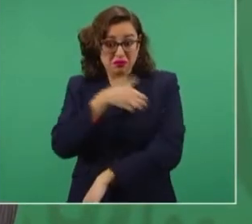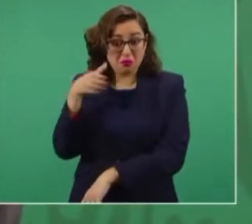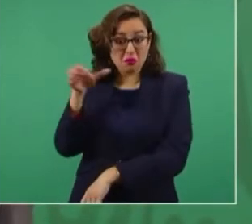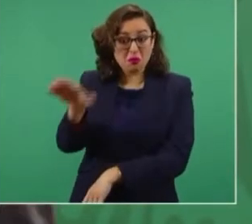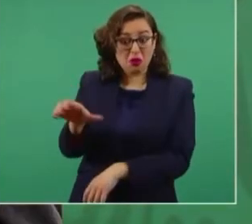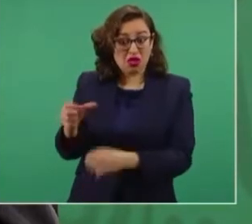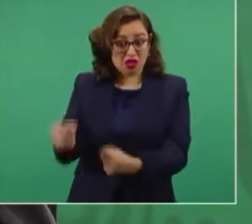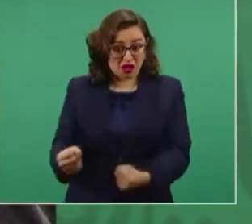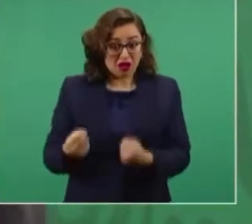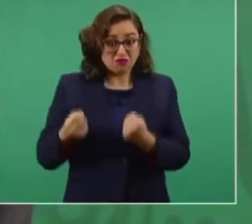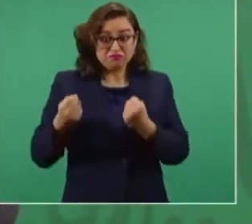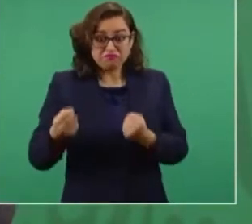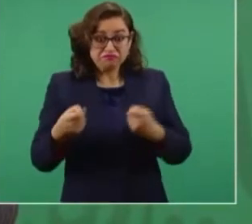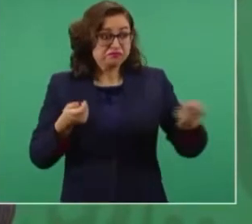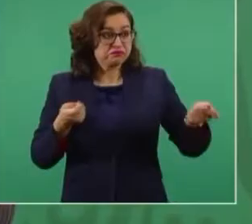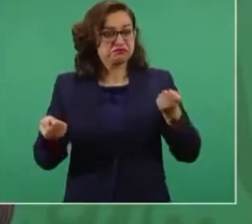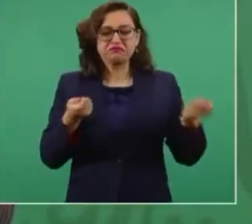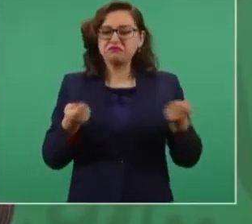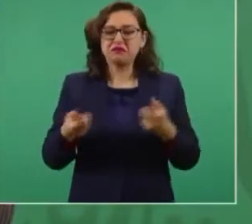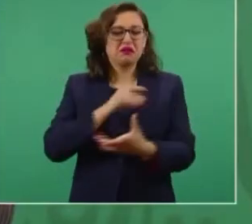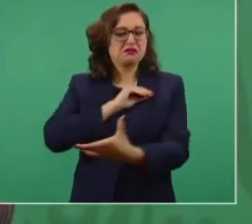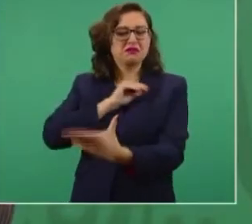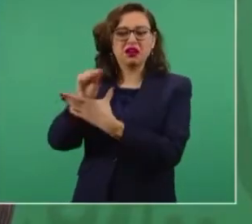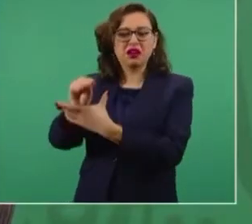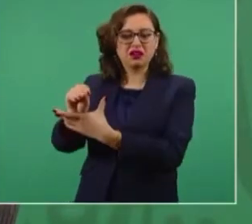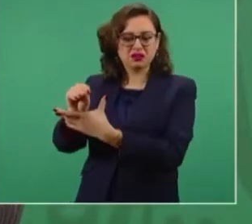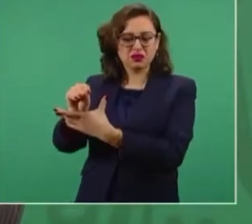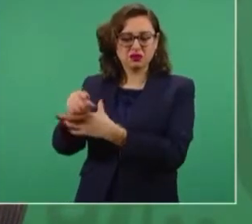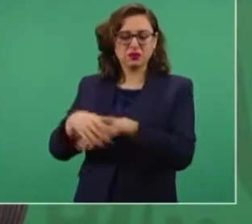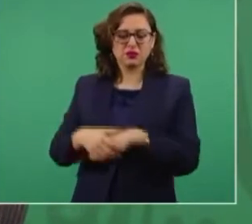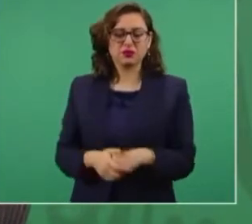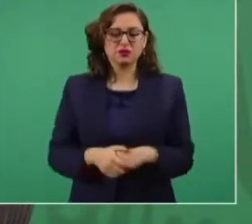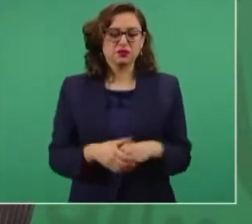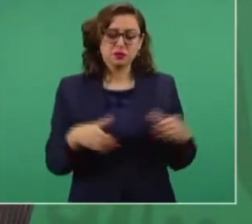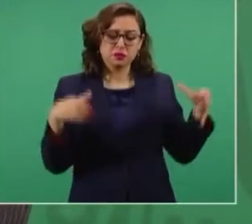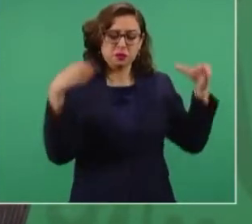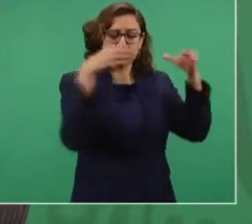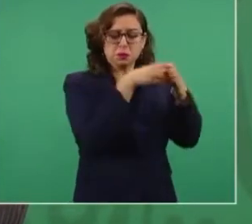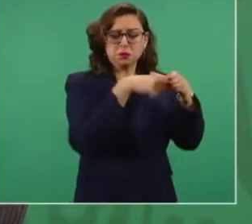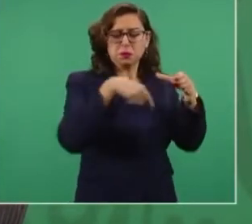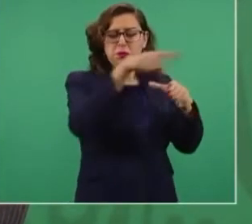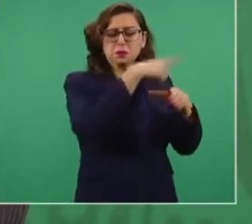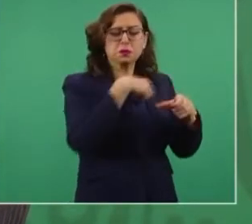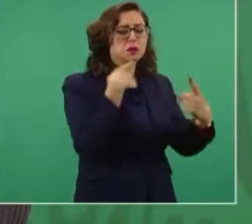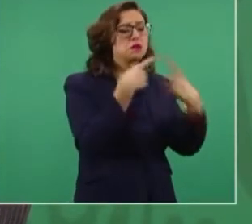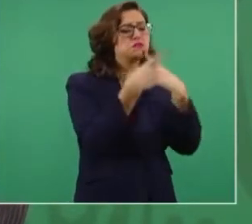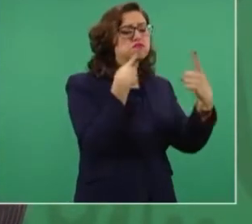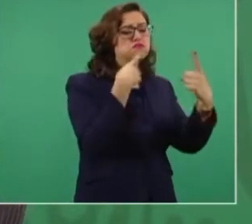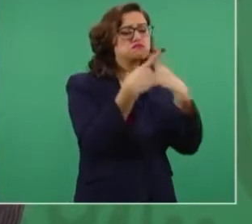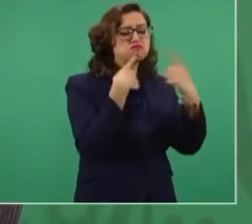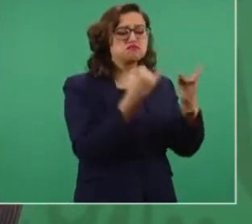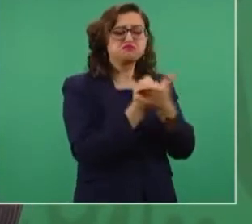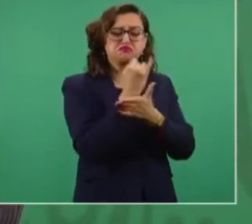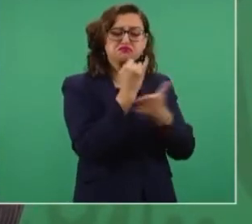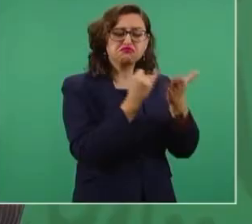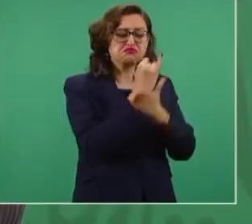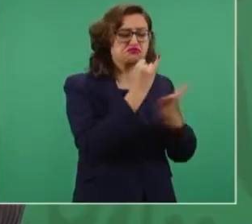la mayoría de los mexicanos, las decisiones se tomaban arriba, en la cúpula,